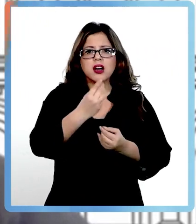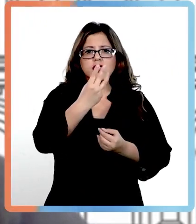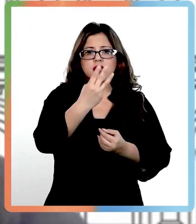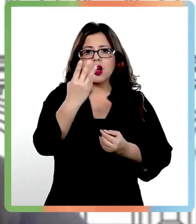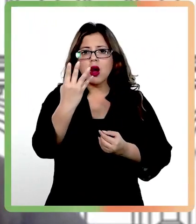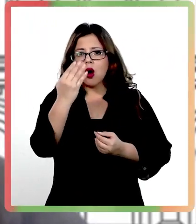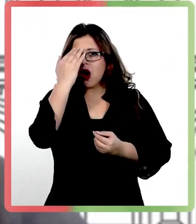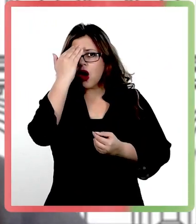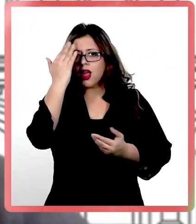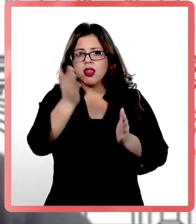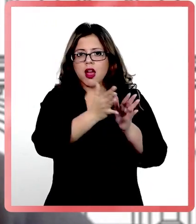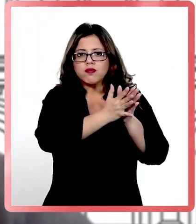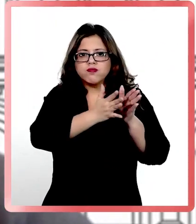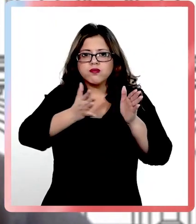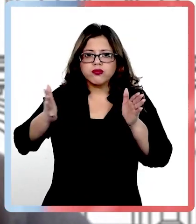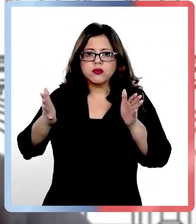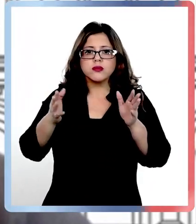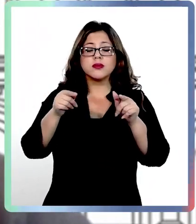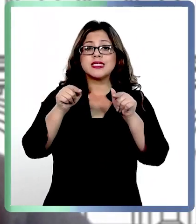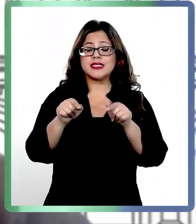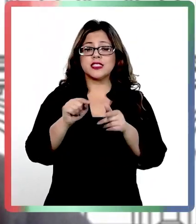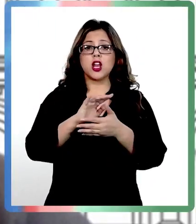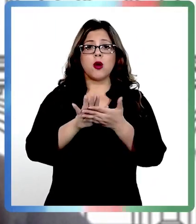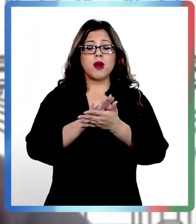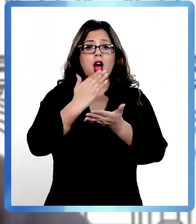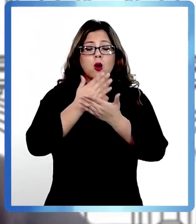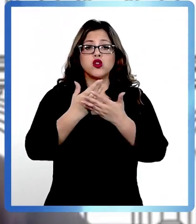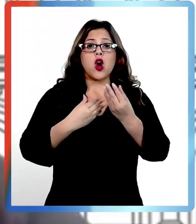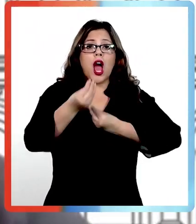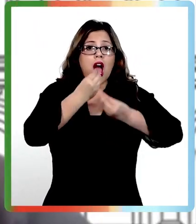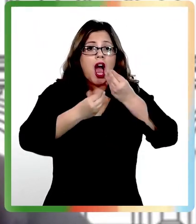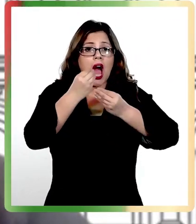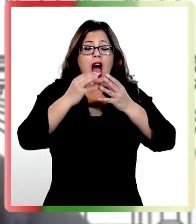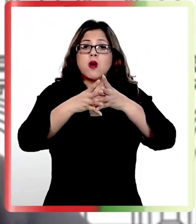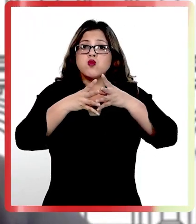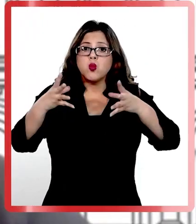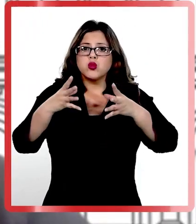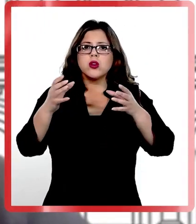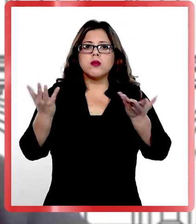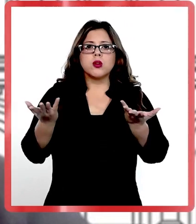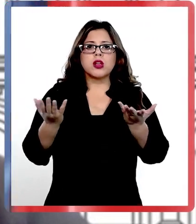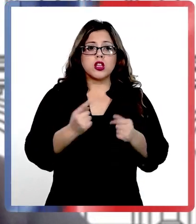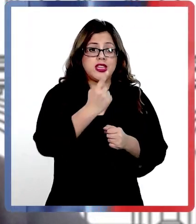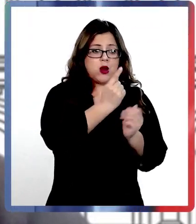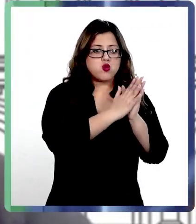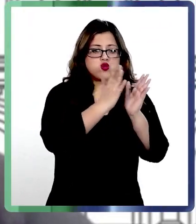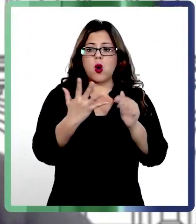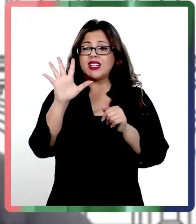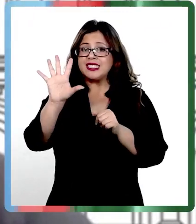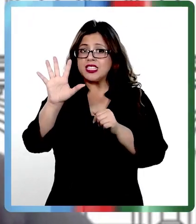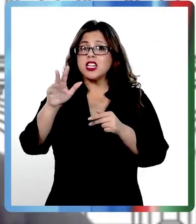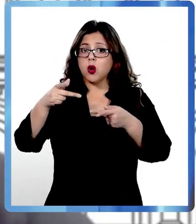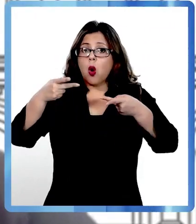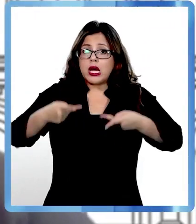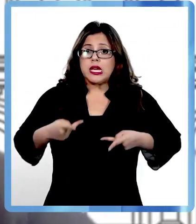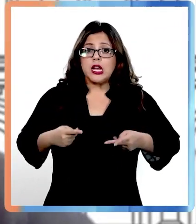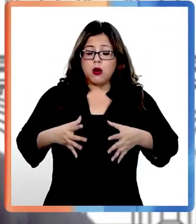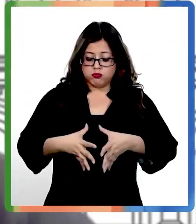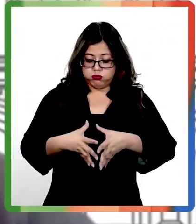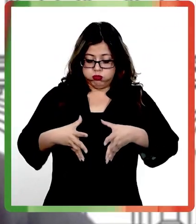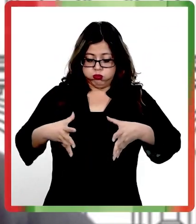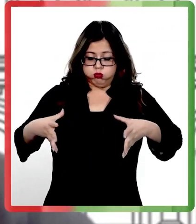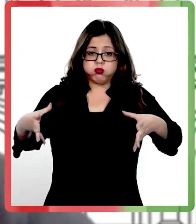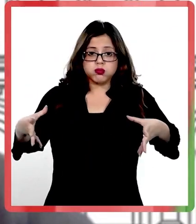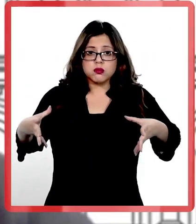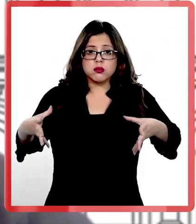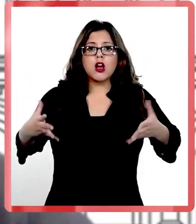estos tres o cuatro días. Que lo que puede generar cuando yo me excedo es que uno puede subir de uno hasta cinco kilos. O sea,